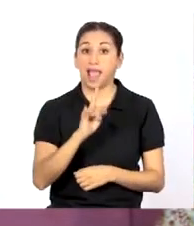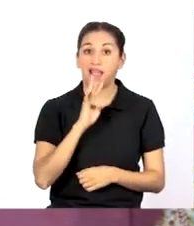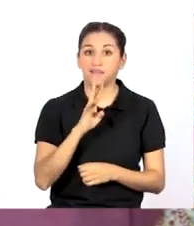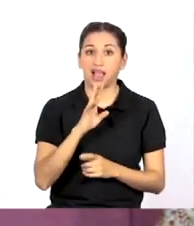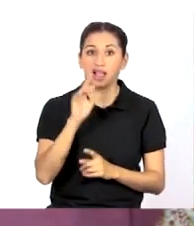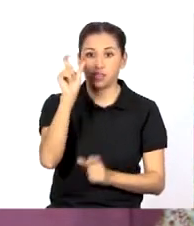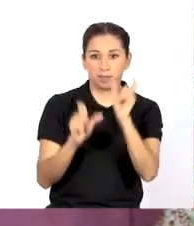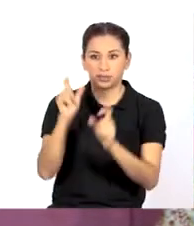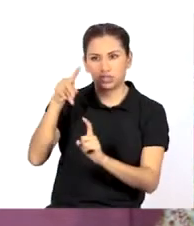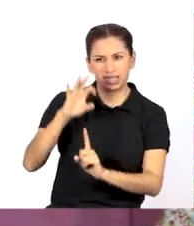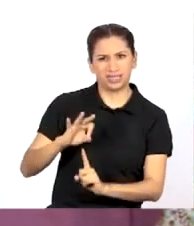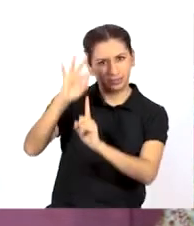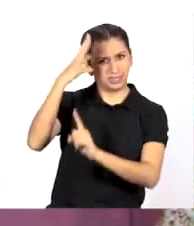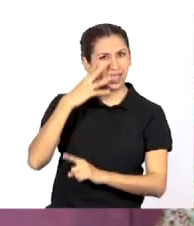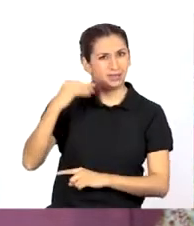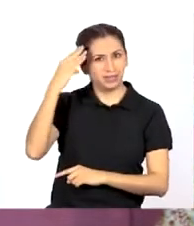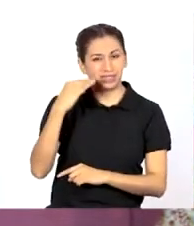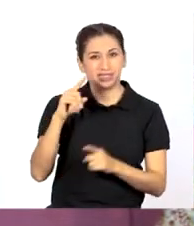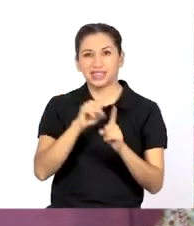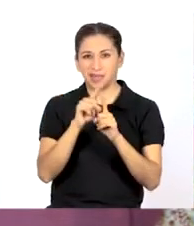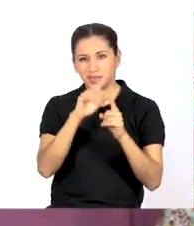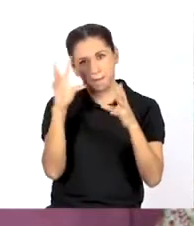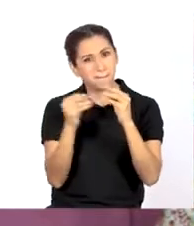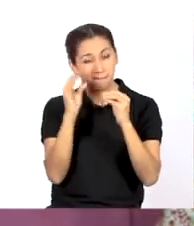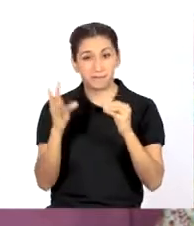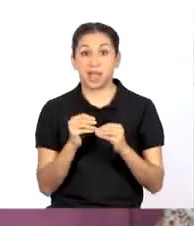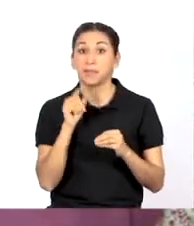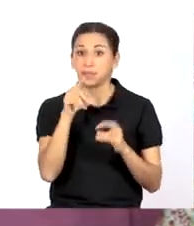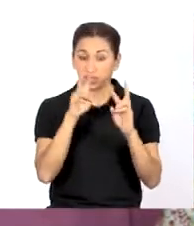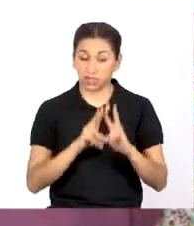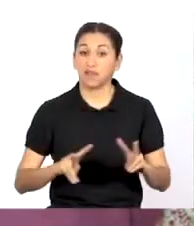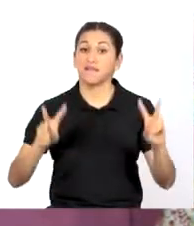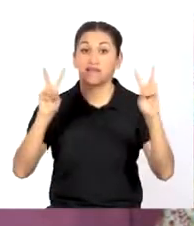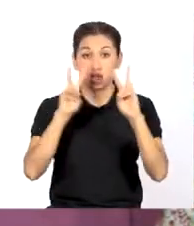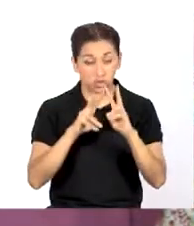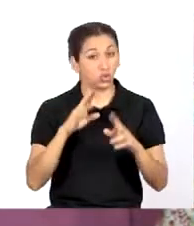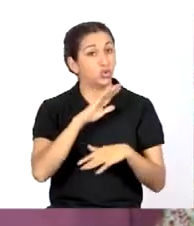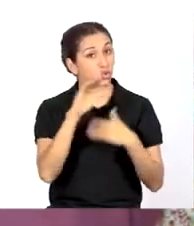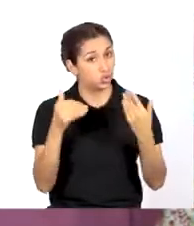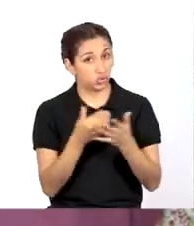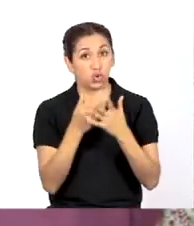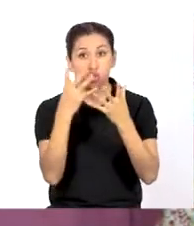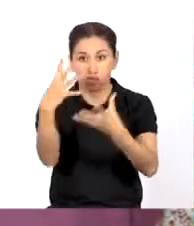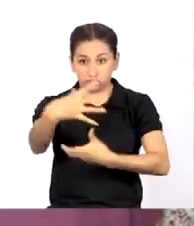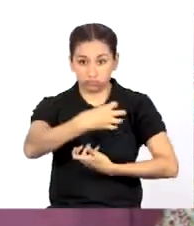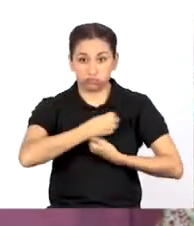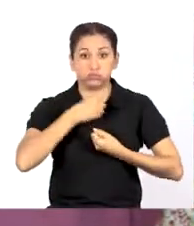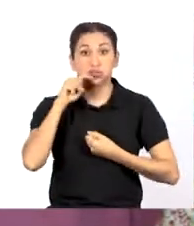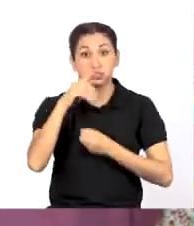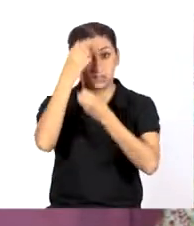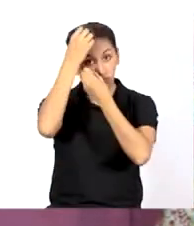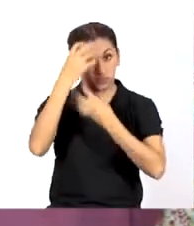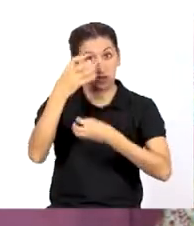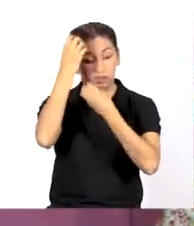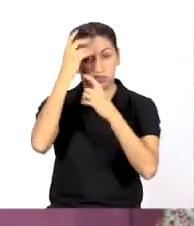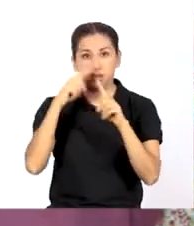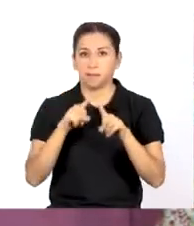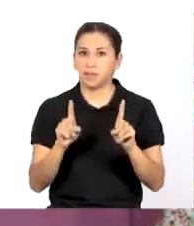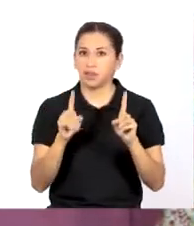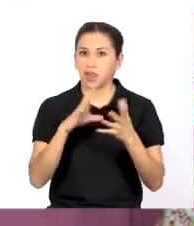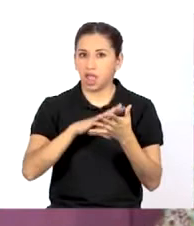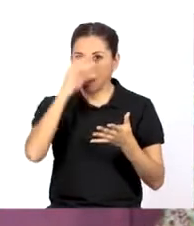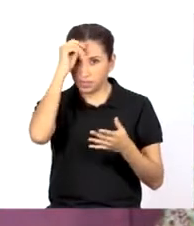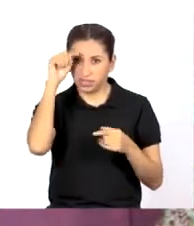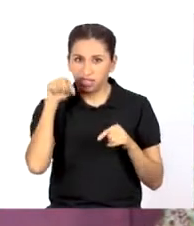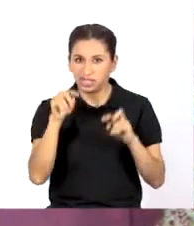hablado con especialistas y más. Ha sido muy valioso recopilar toda esta información, pero aprender